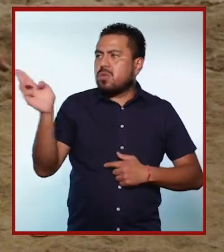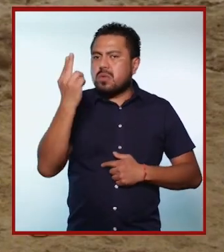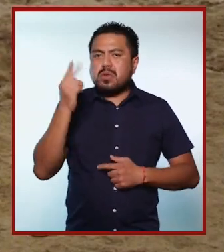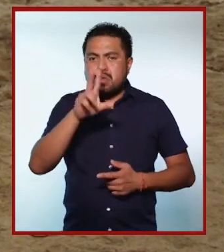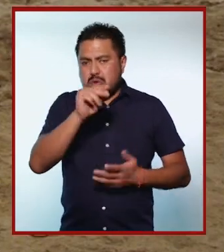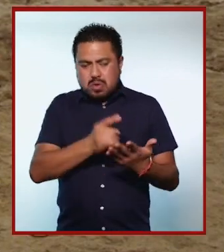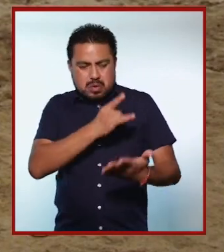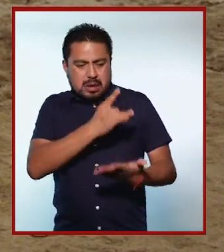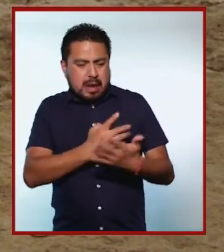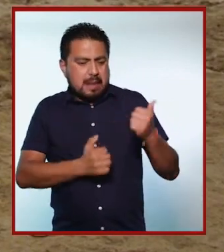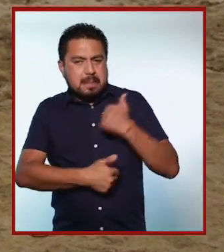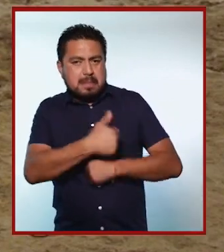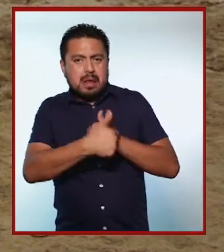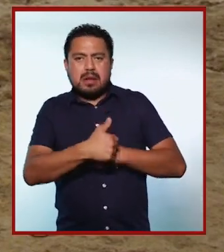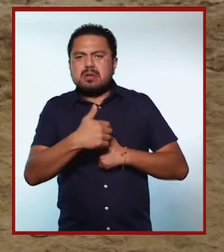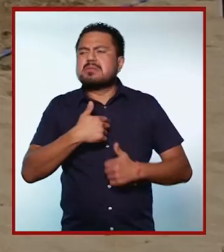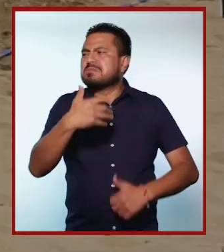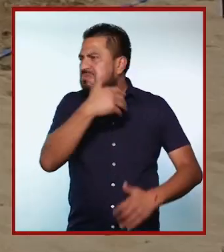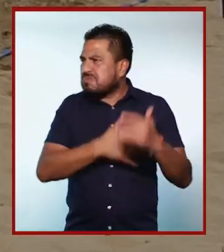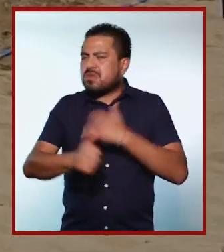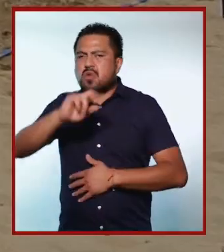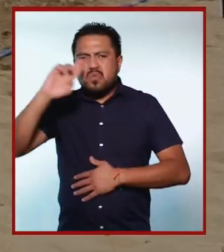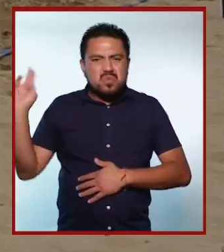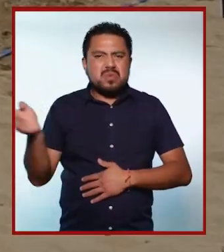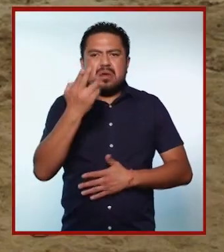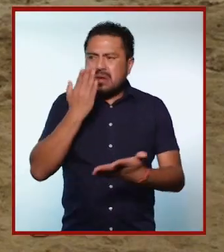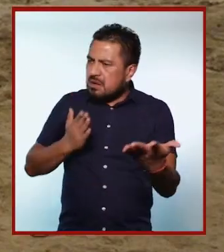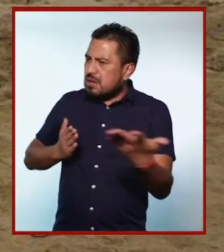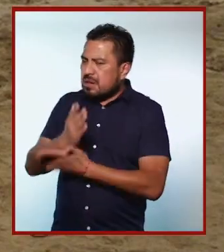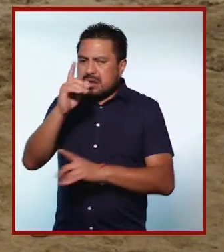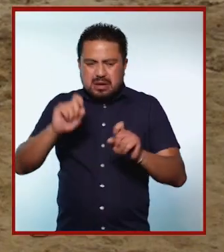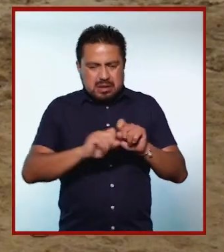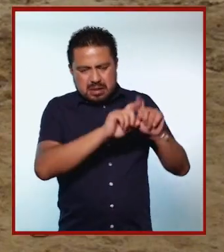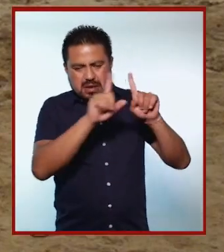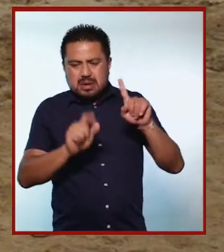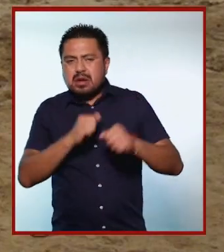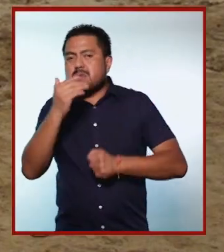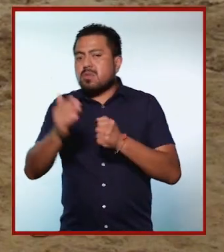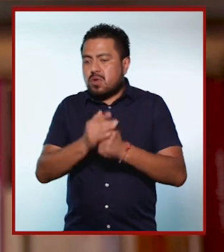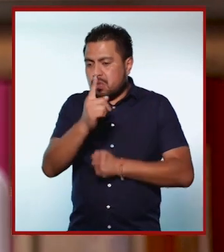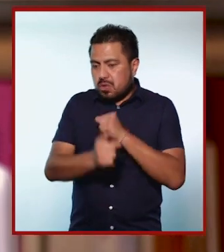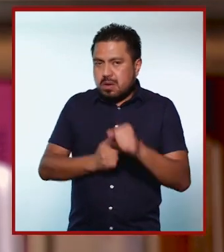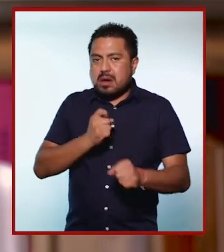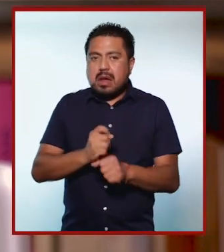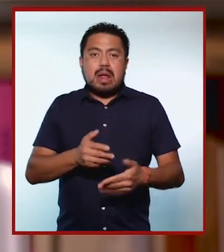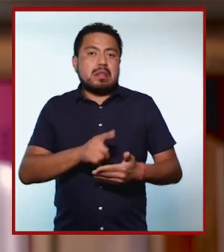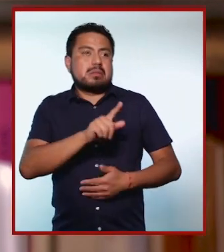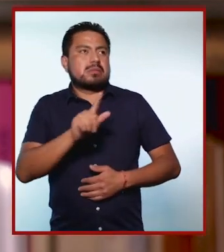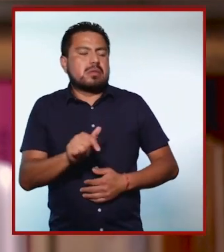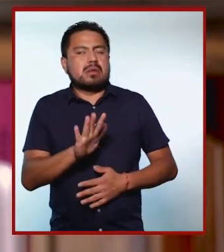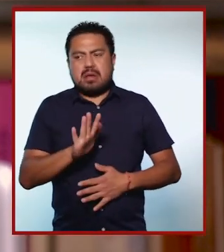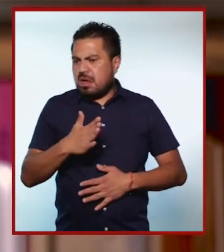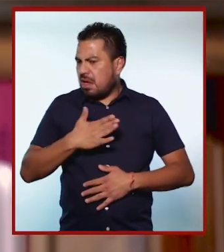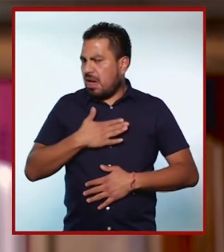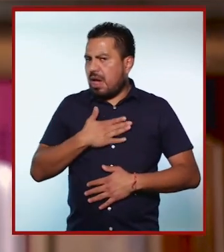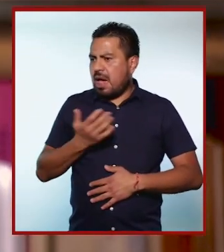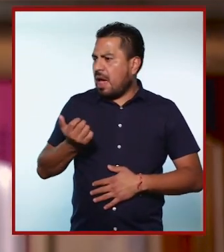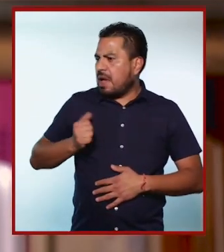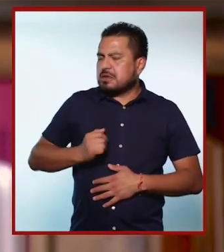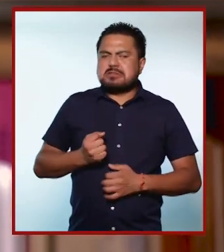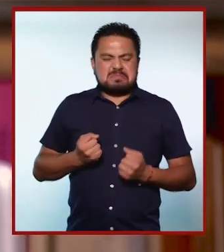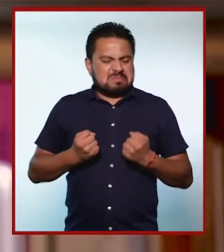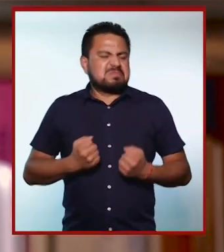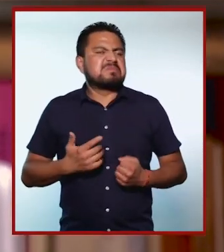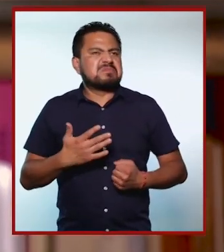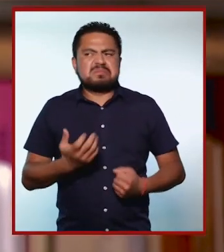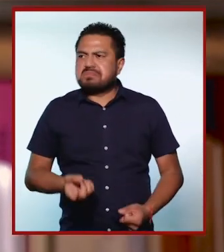para universidad y no solo participar, nos vamos a ir a la universidad nacional el siguiente año, ¿no? Y entonces, yo así,